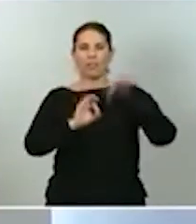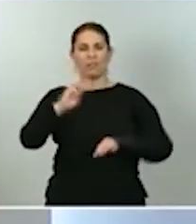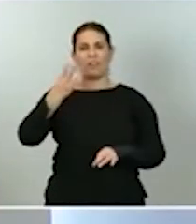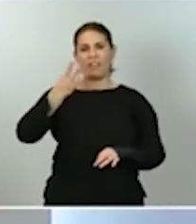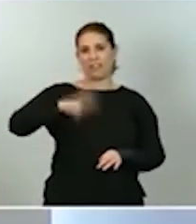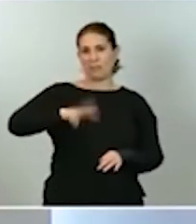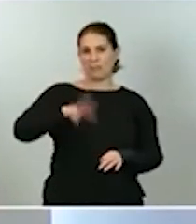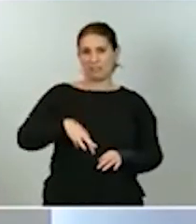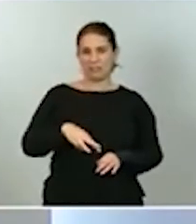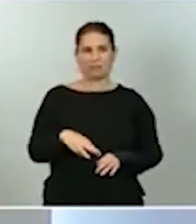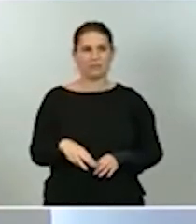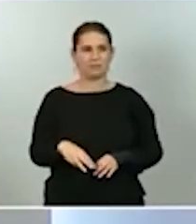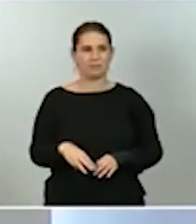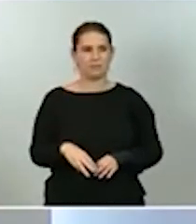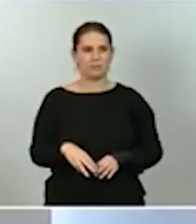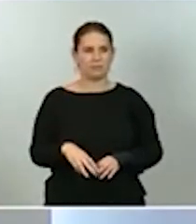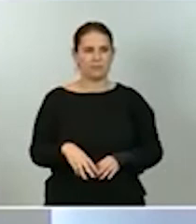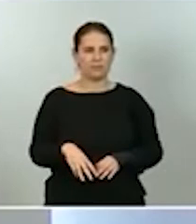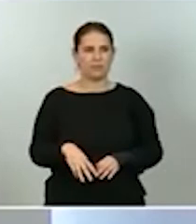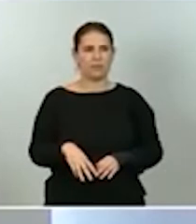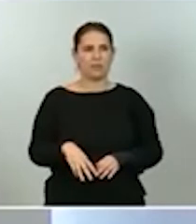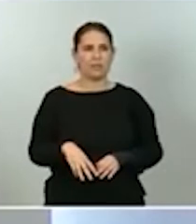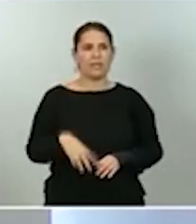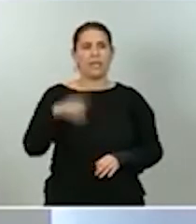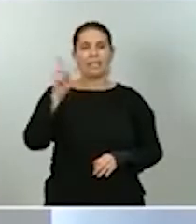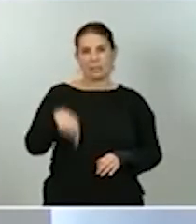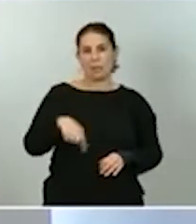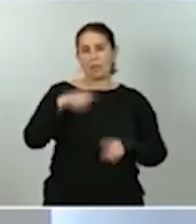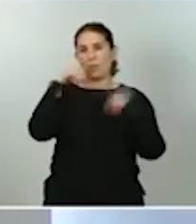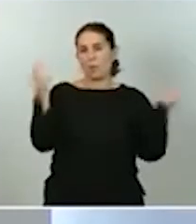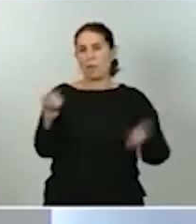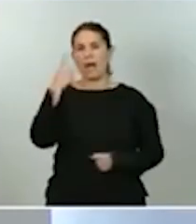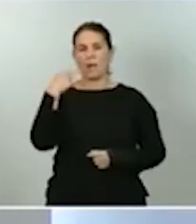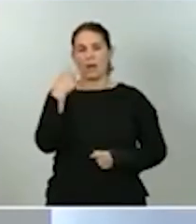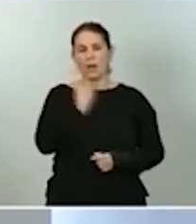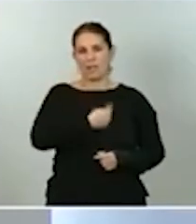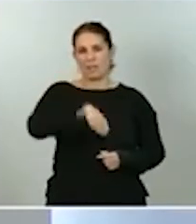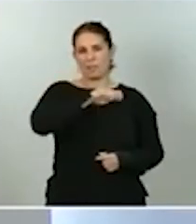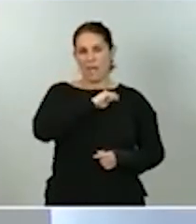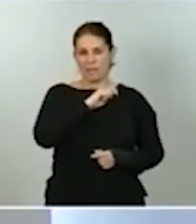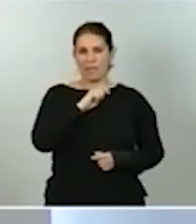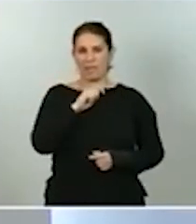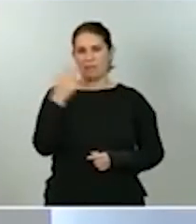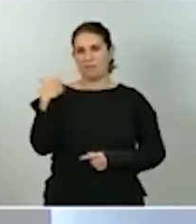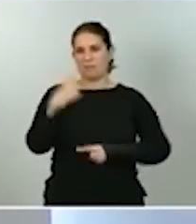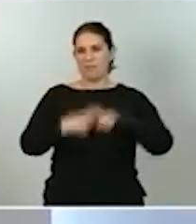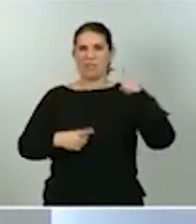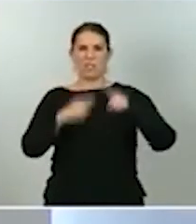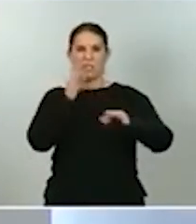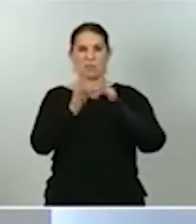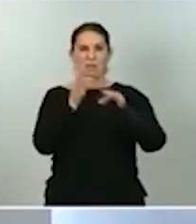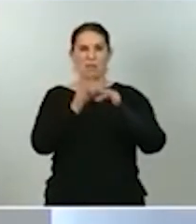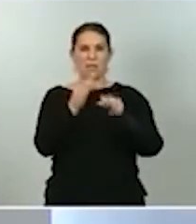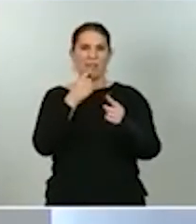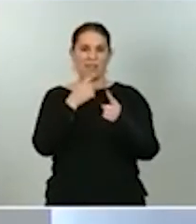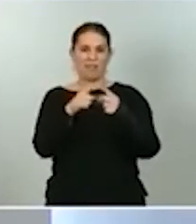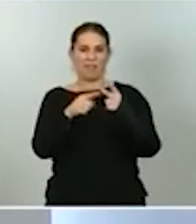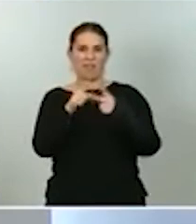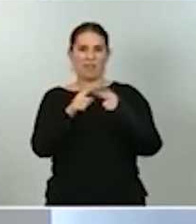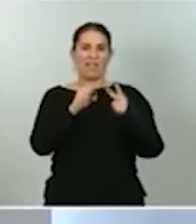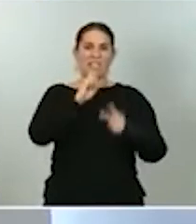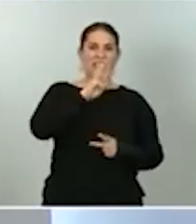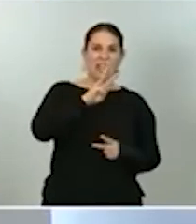alineada con la publicada por el Banco de España a mediados de septiembre, que señalaba dos escenarios entre el 13% y el 16